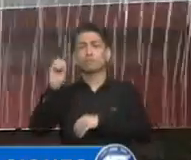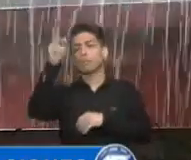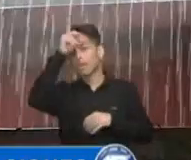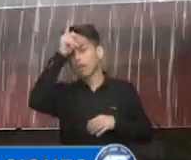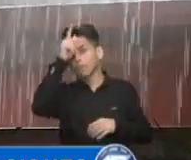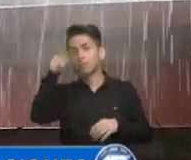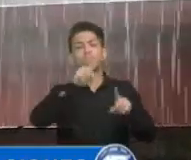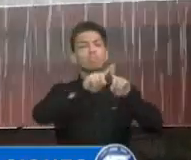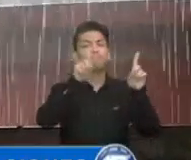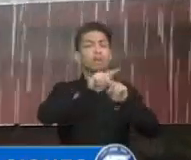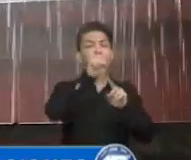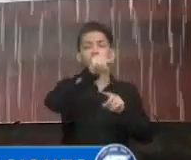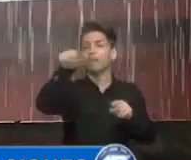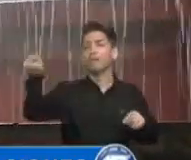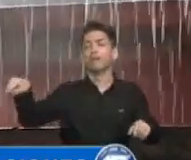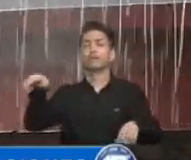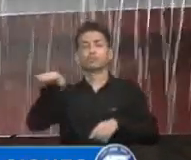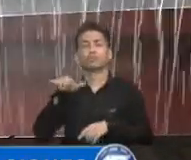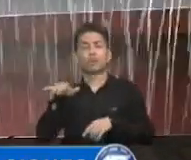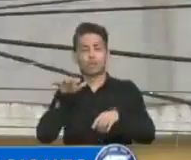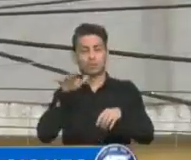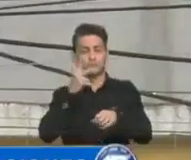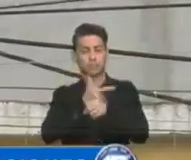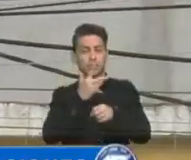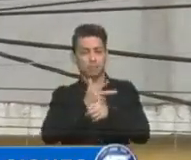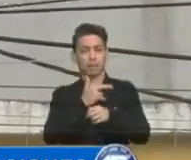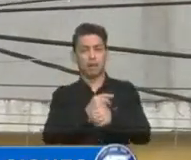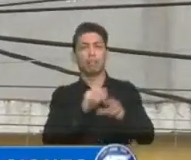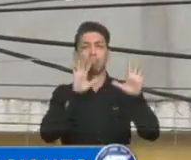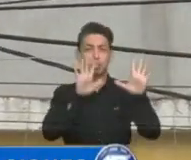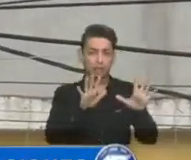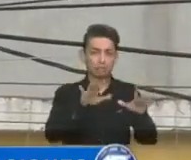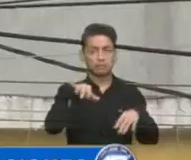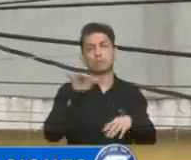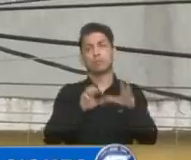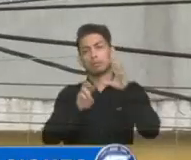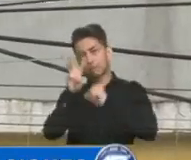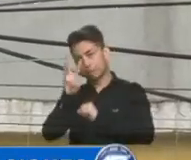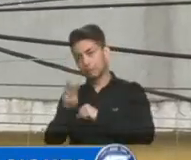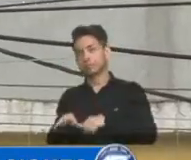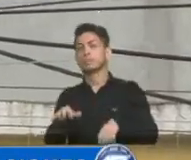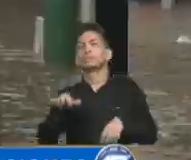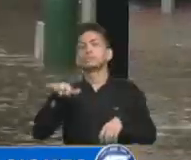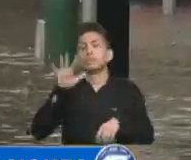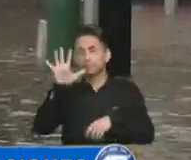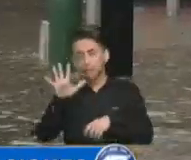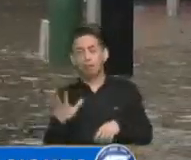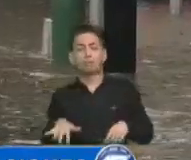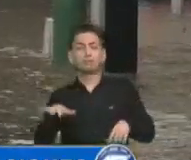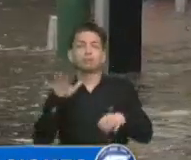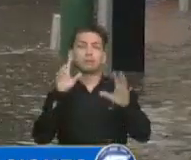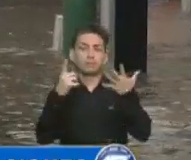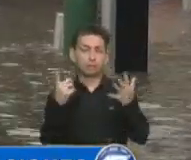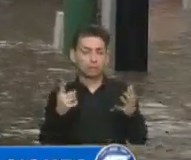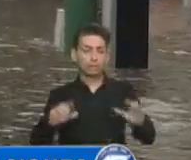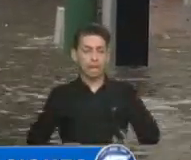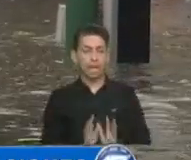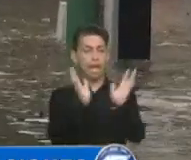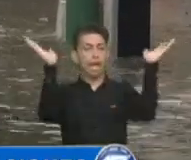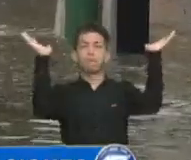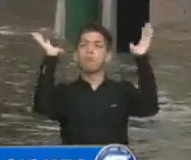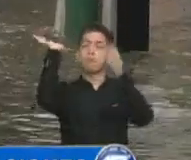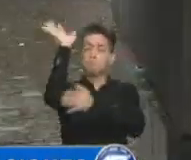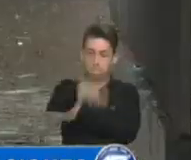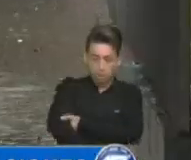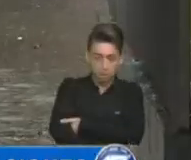de la capital. En la zona 10, 13, 5 y 16 se reportó la caída de árboles. Mientras que en la sexta avenida,